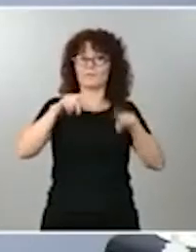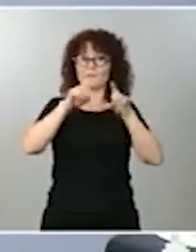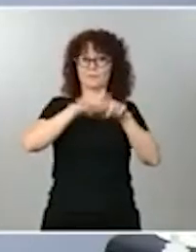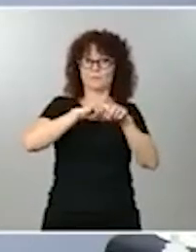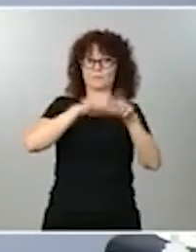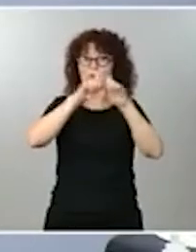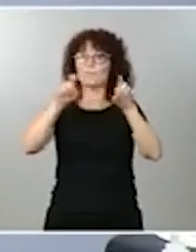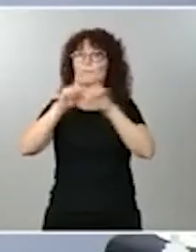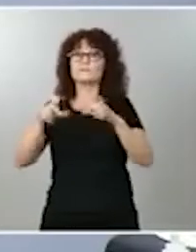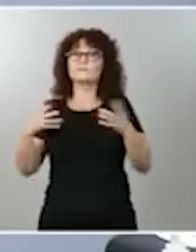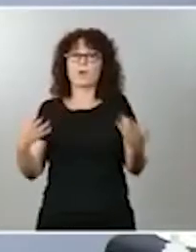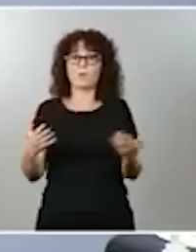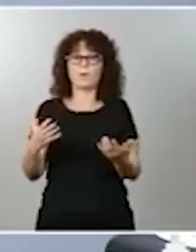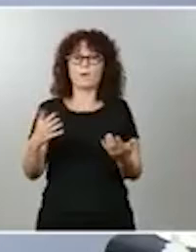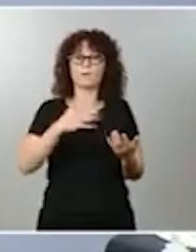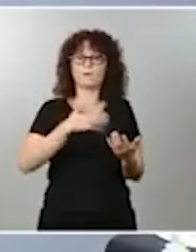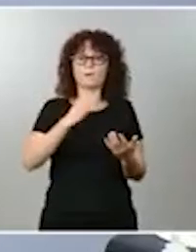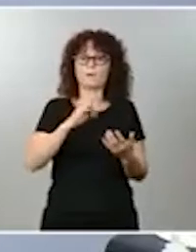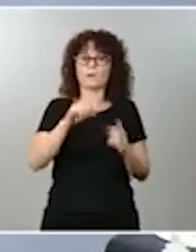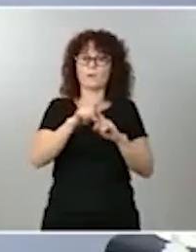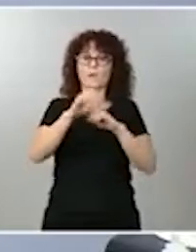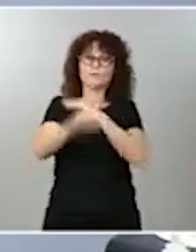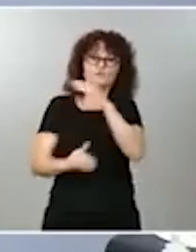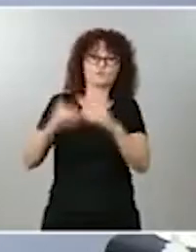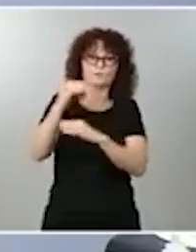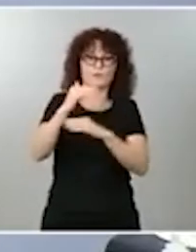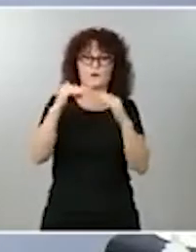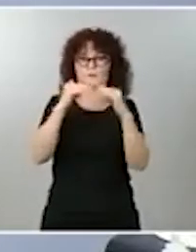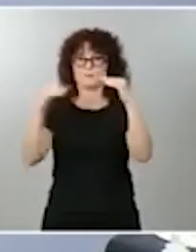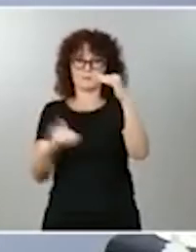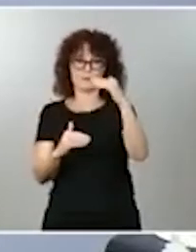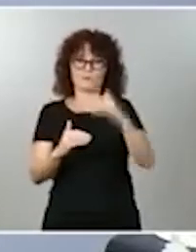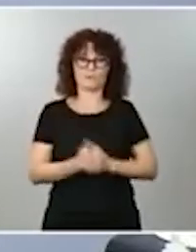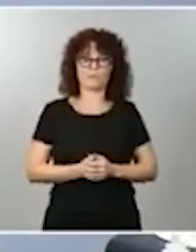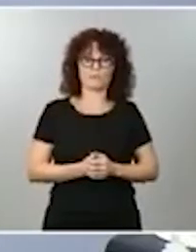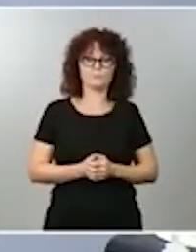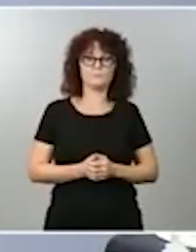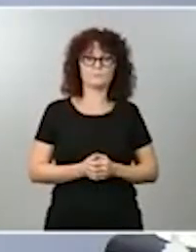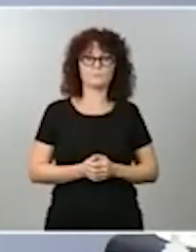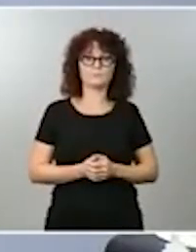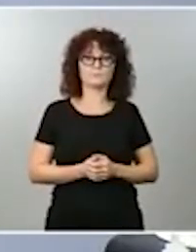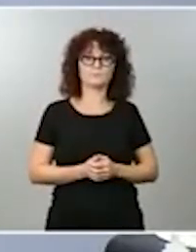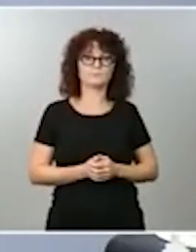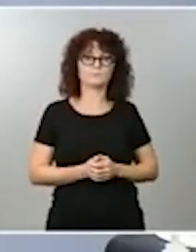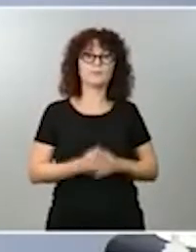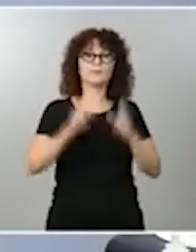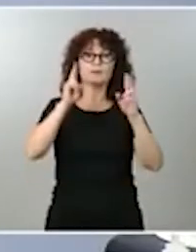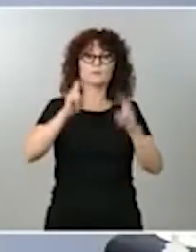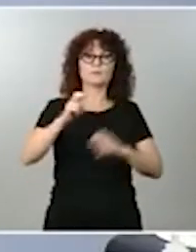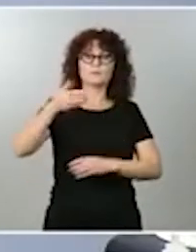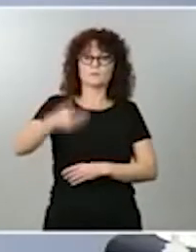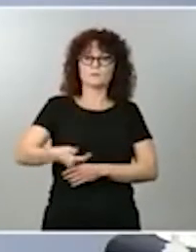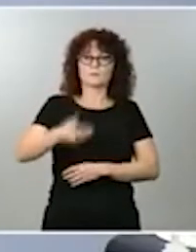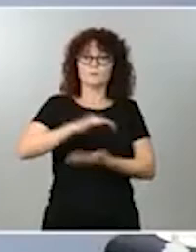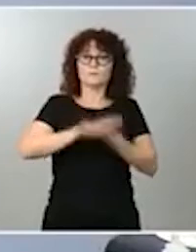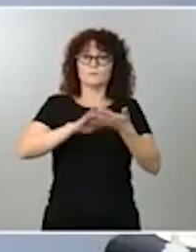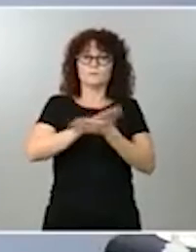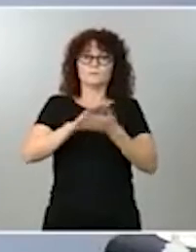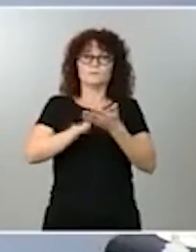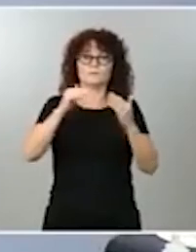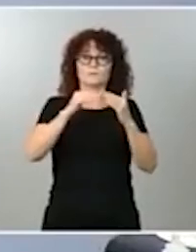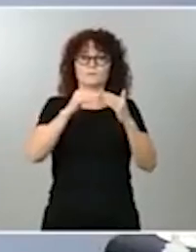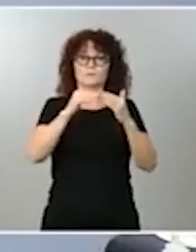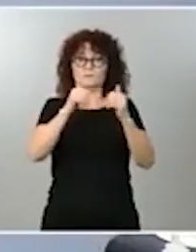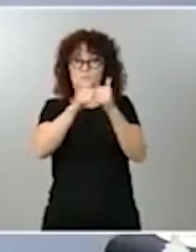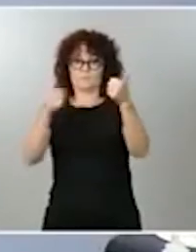esas desigualdades. Hay una cuestión especialmente relevante cuando hablamos de desigualdad retributiva, de brecha retributiva,